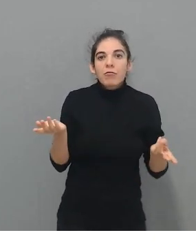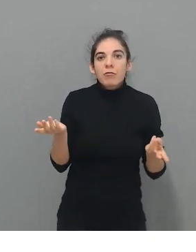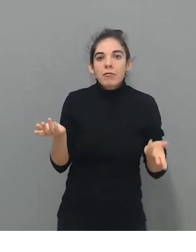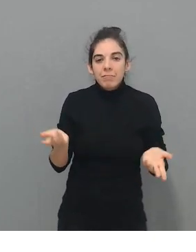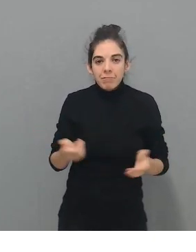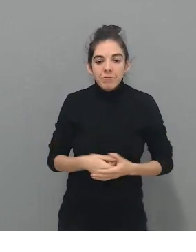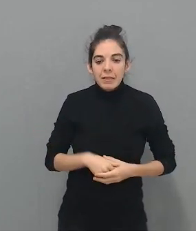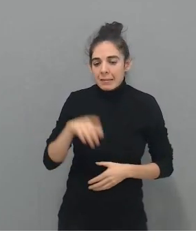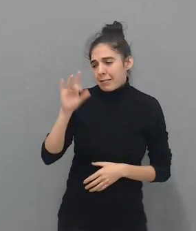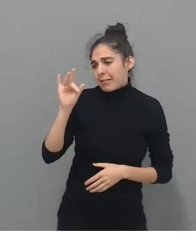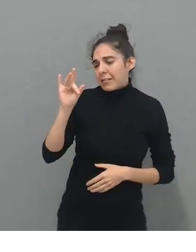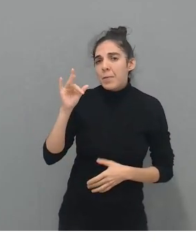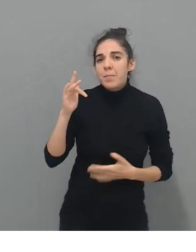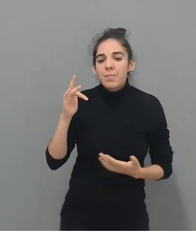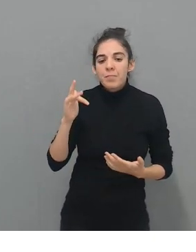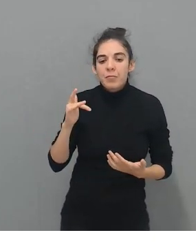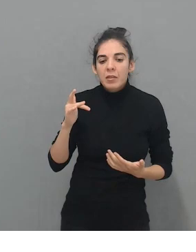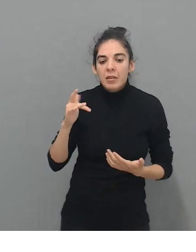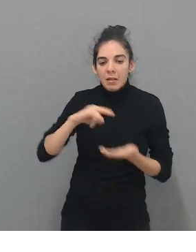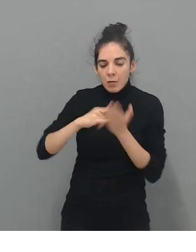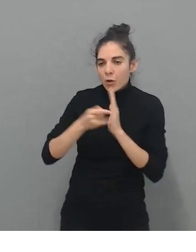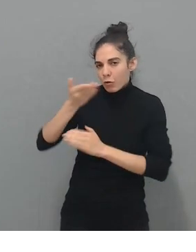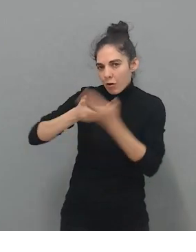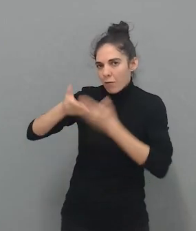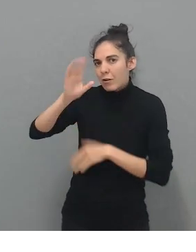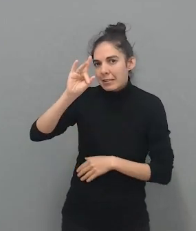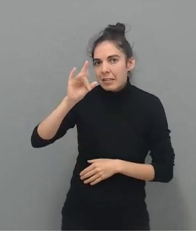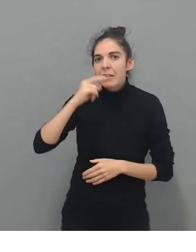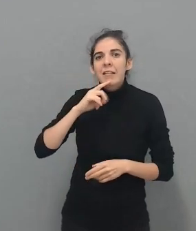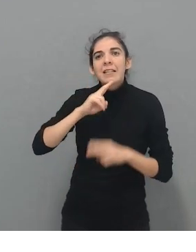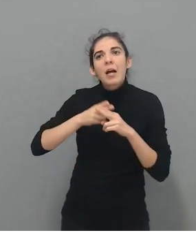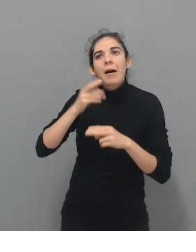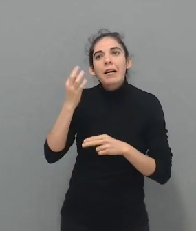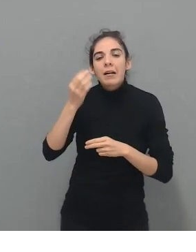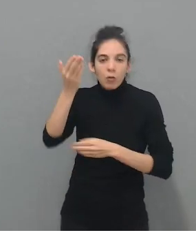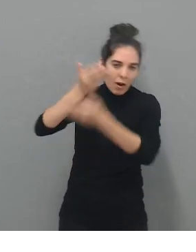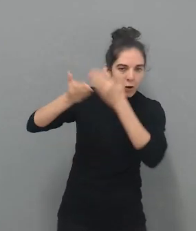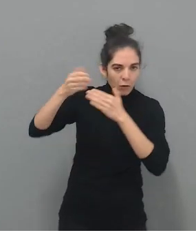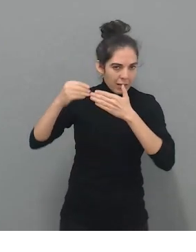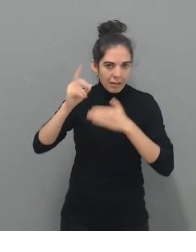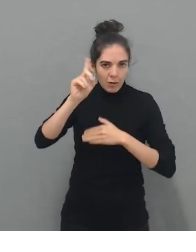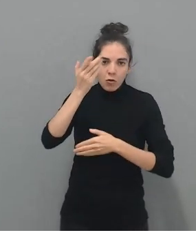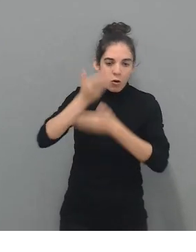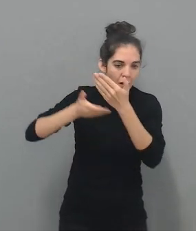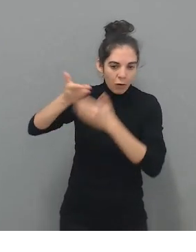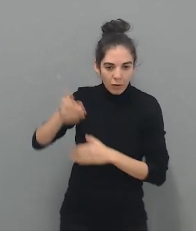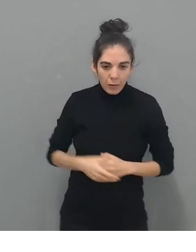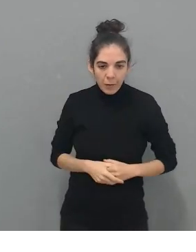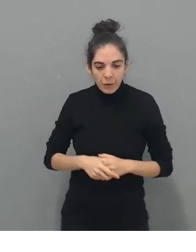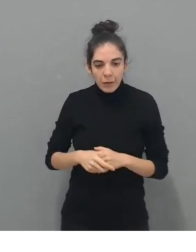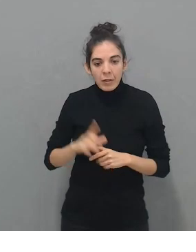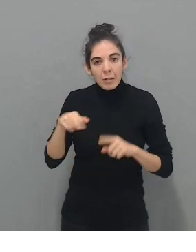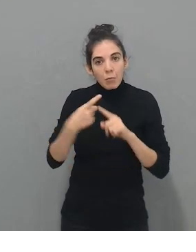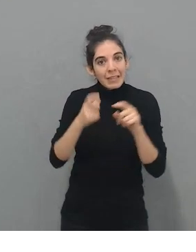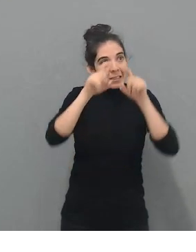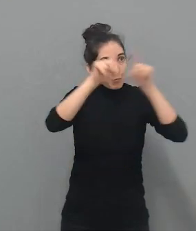Sí, sí, con la persona que llevamos a cabo el proyecto. Vale, ¿cómo les llamáis vosotros, colaboradores? Colaboradores. ¿Vale? Algunos de vuestros colaboradores, pero también la empresa privada.